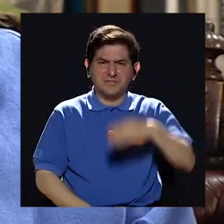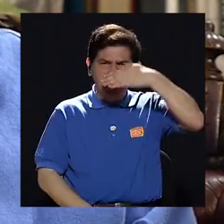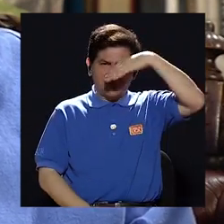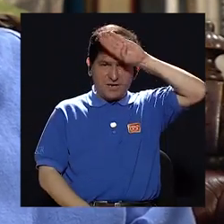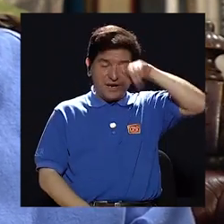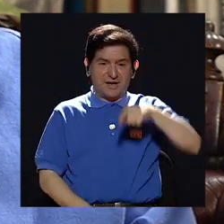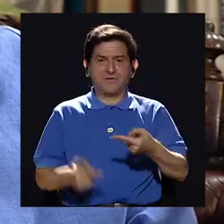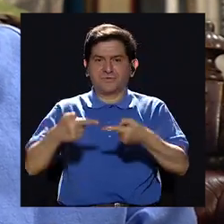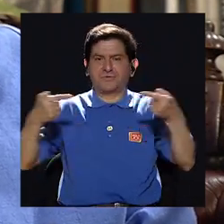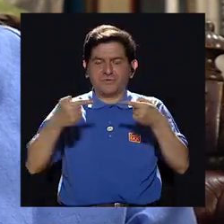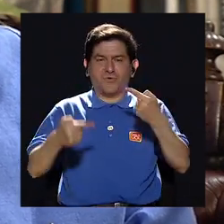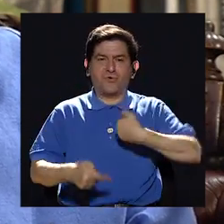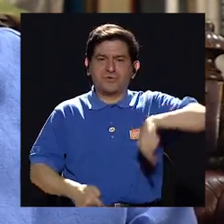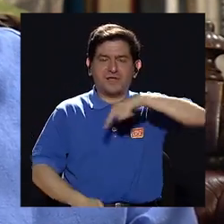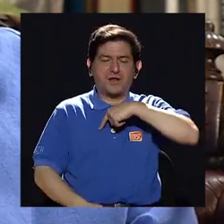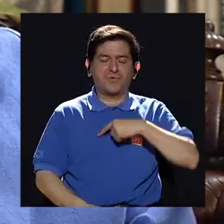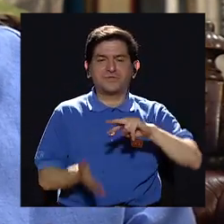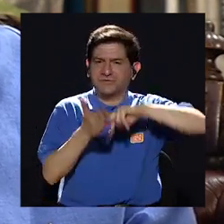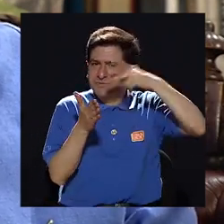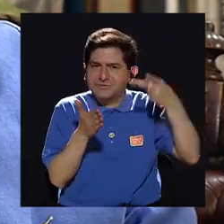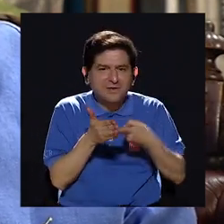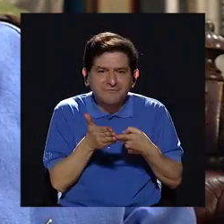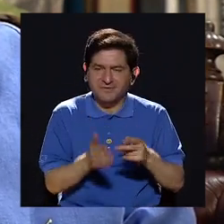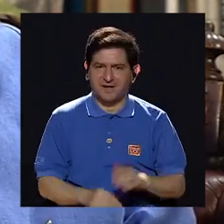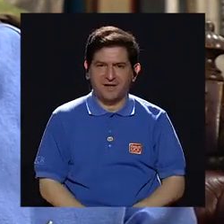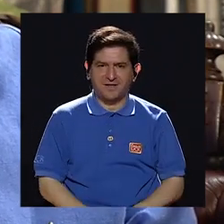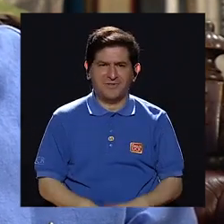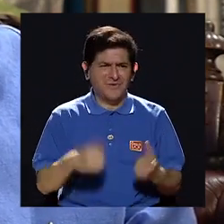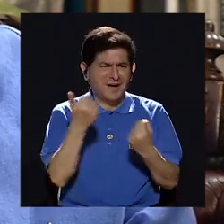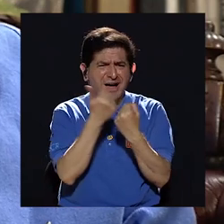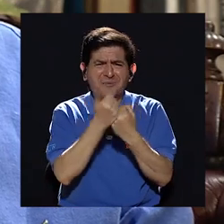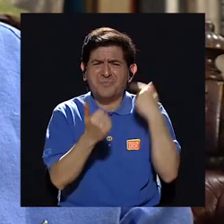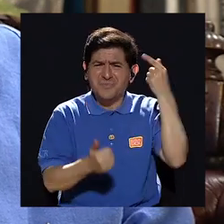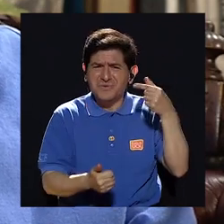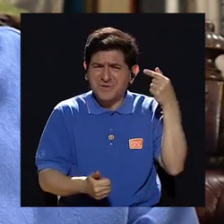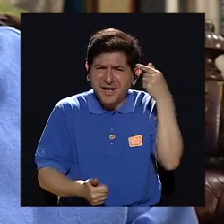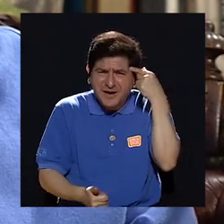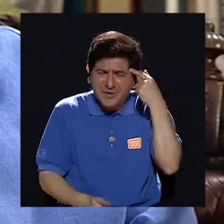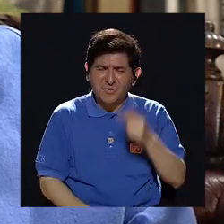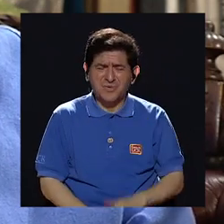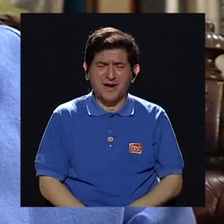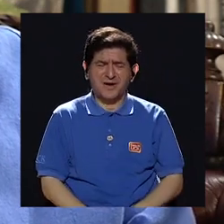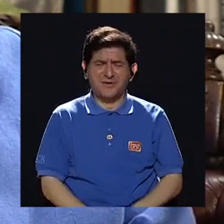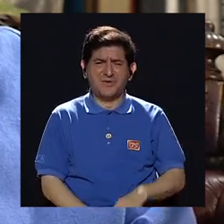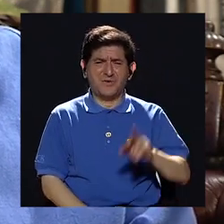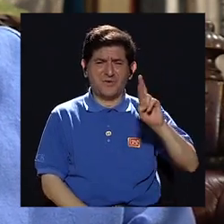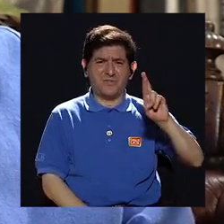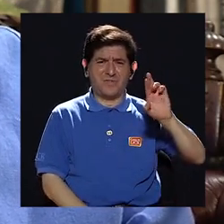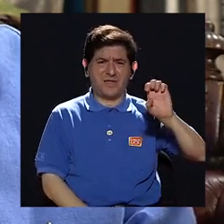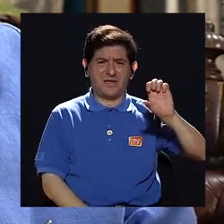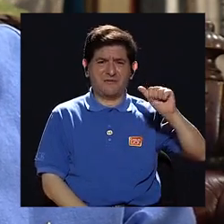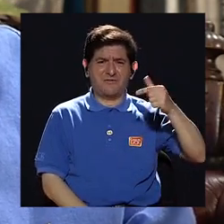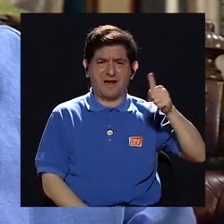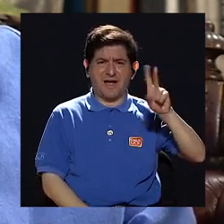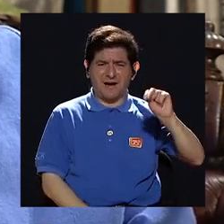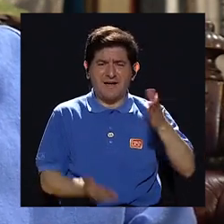es un contrasentido. Un contrasentido apoyar a un gobierno como el de Ronald Reagan que quiere utilizar